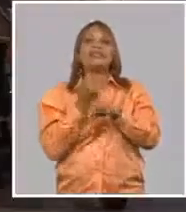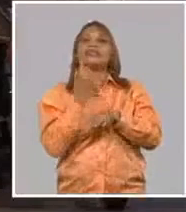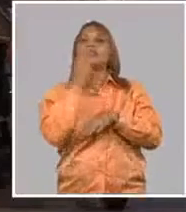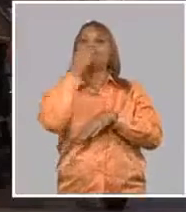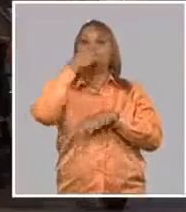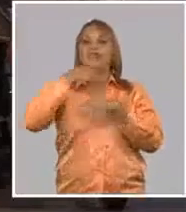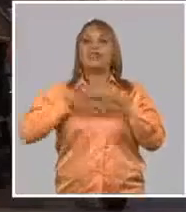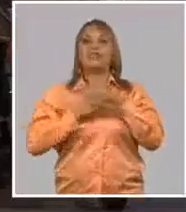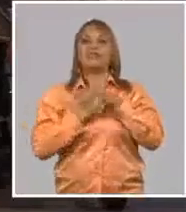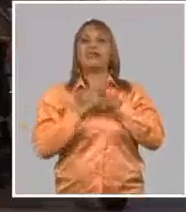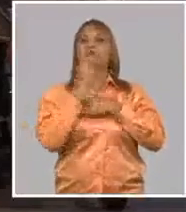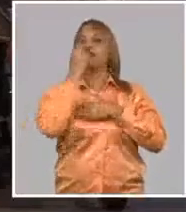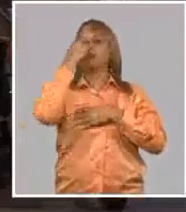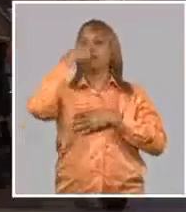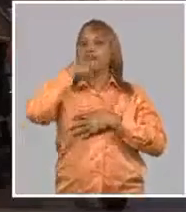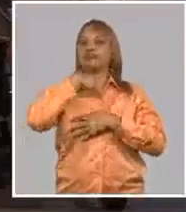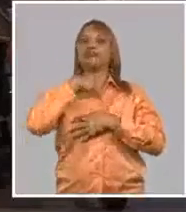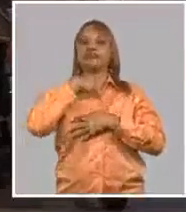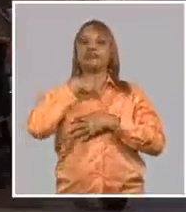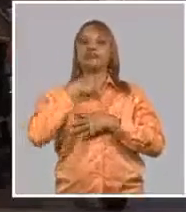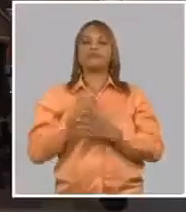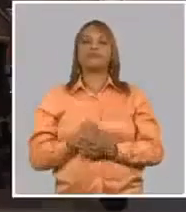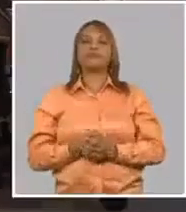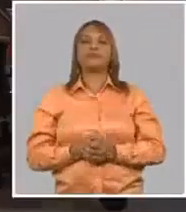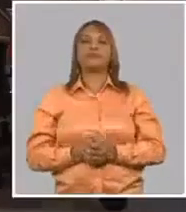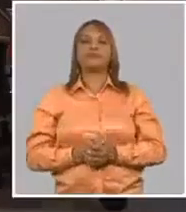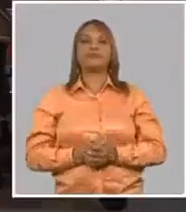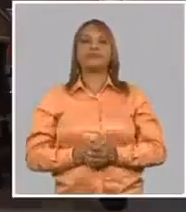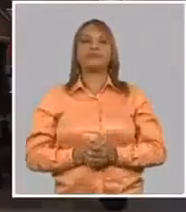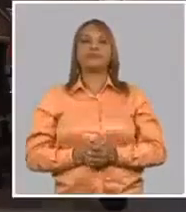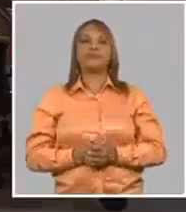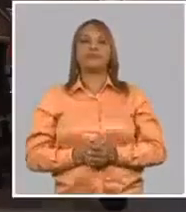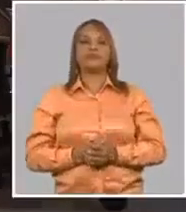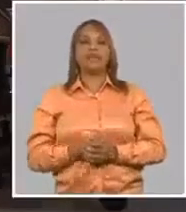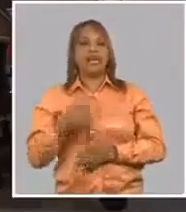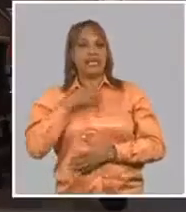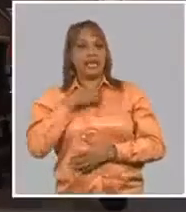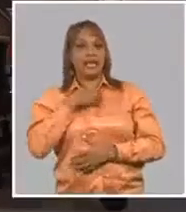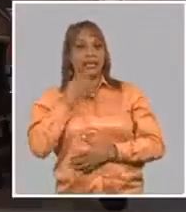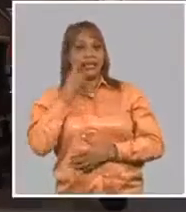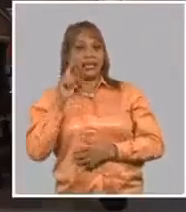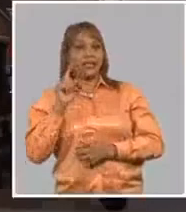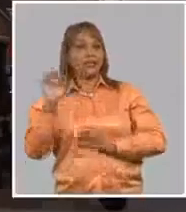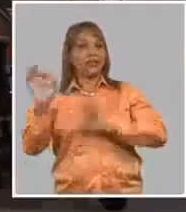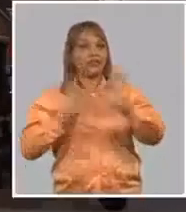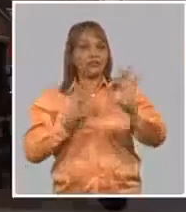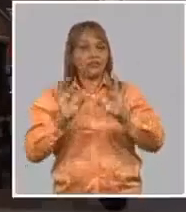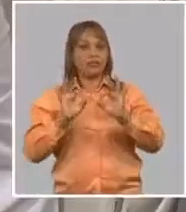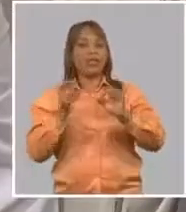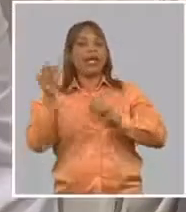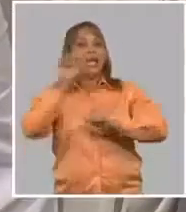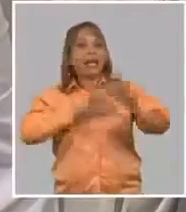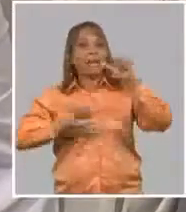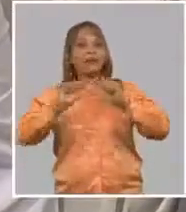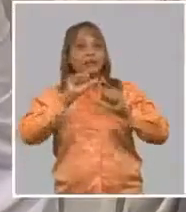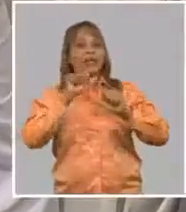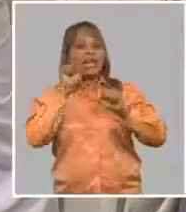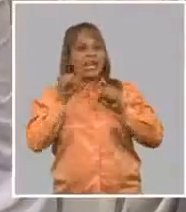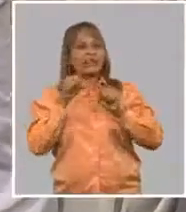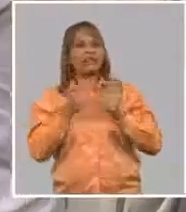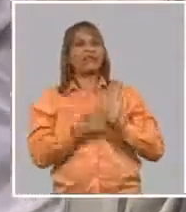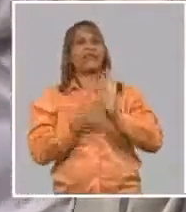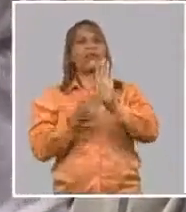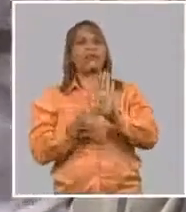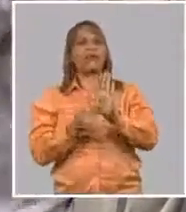a la célula. En este caso, teniendo este antígeno que se ha demostrado